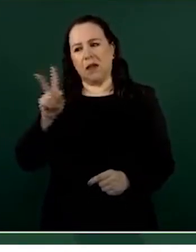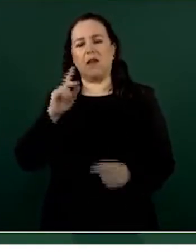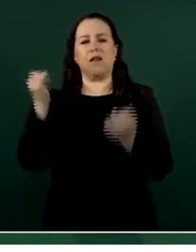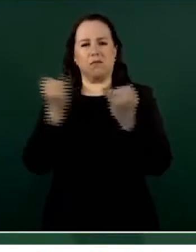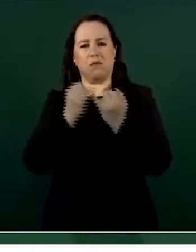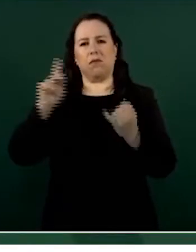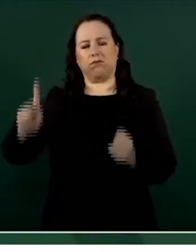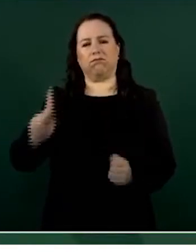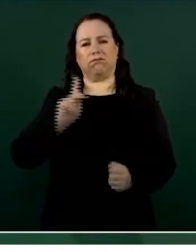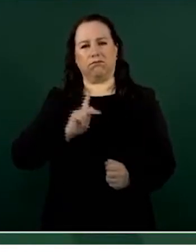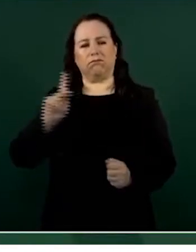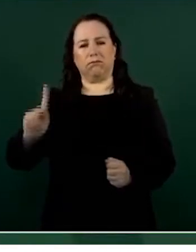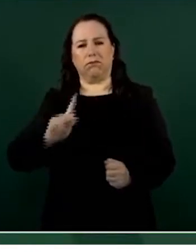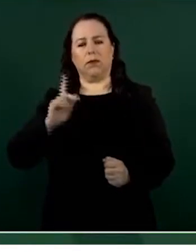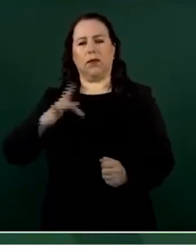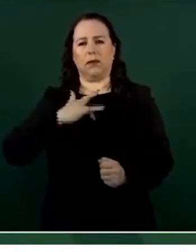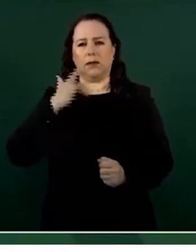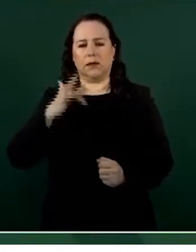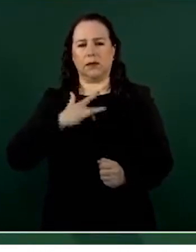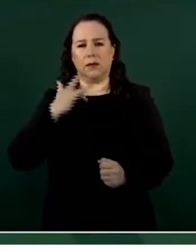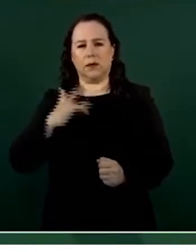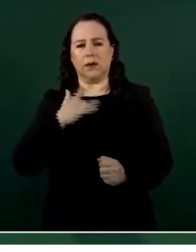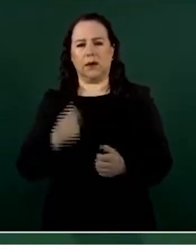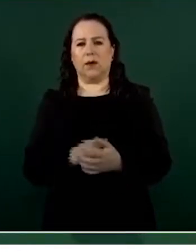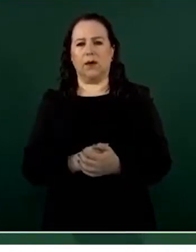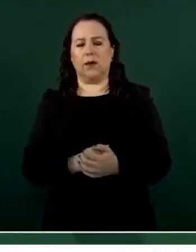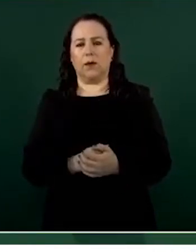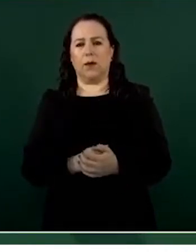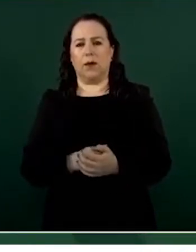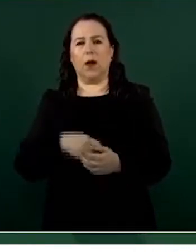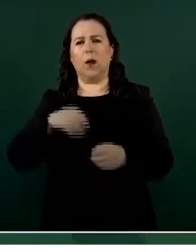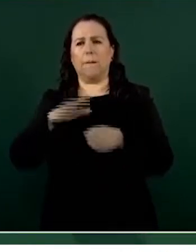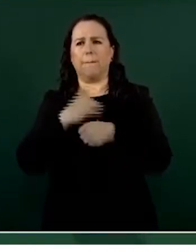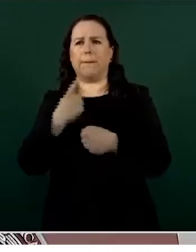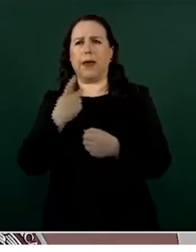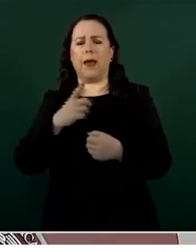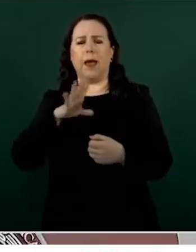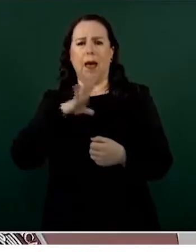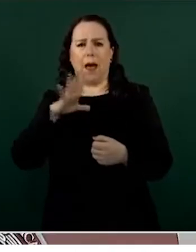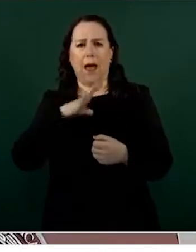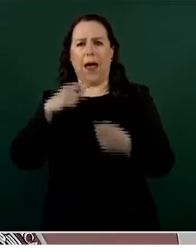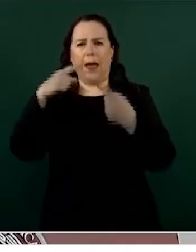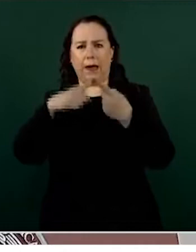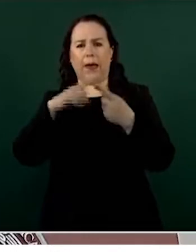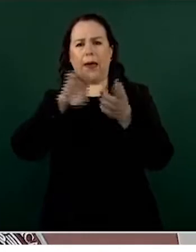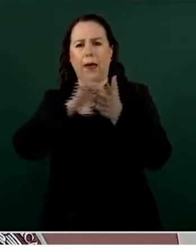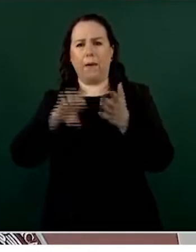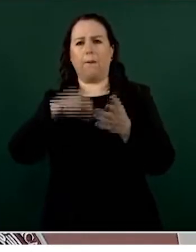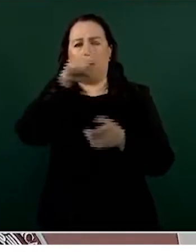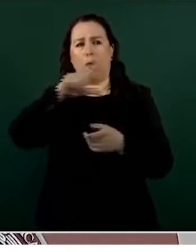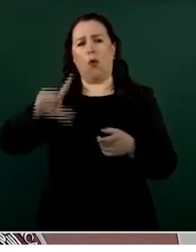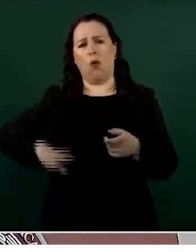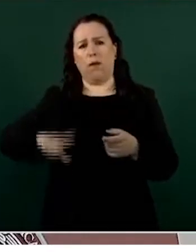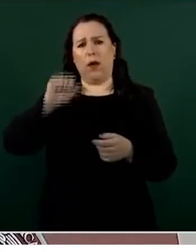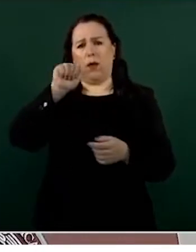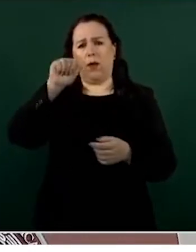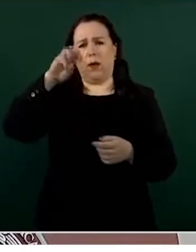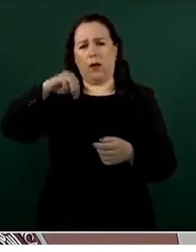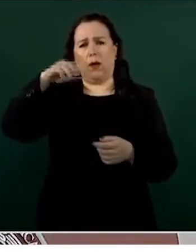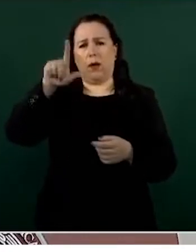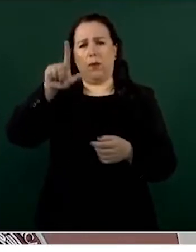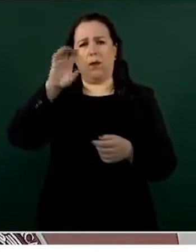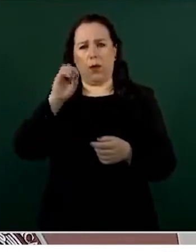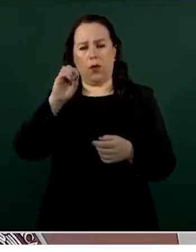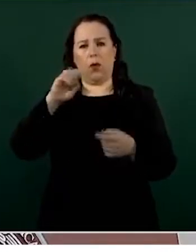Nosotros nos sentimos muy identificados en varios de los ejes muy importantes del gobierno del presidente López Obrador porque nosotros también acá